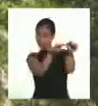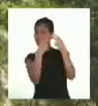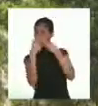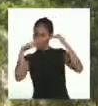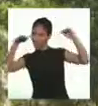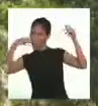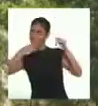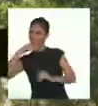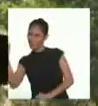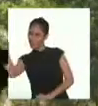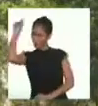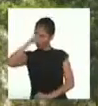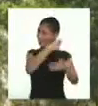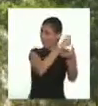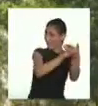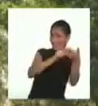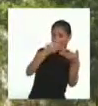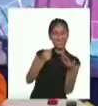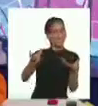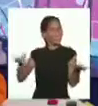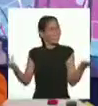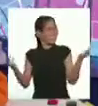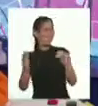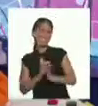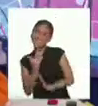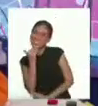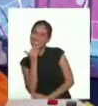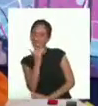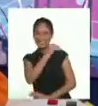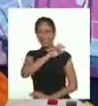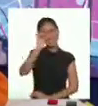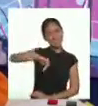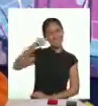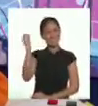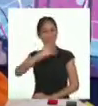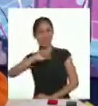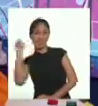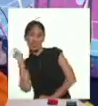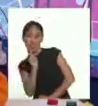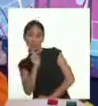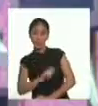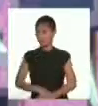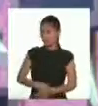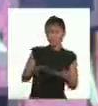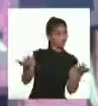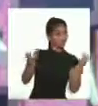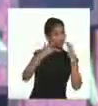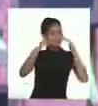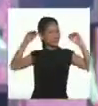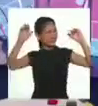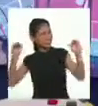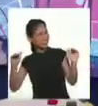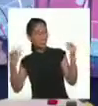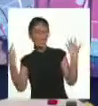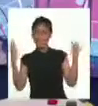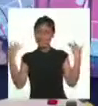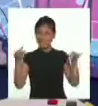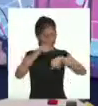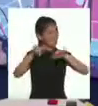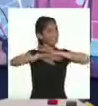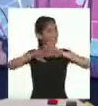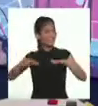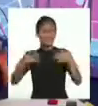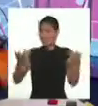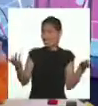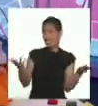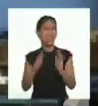las y los jóvenes de hoy escribiendo. ¡Ay! ¡Gracias, Macabot! ¡Niñas y niños! ¡Ya